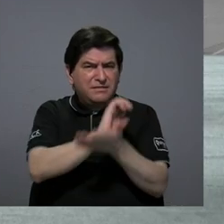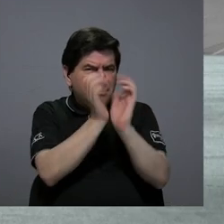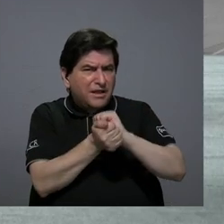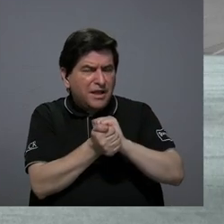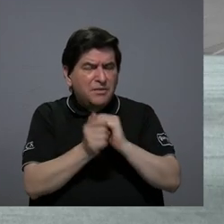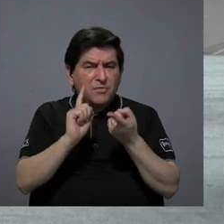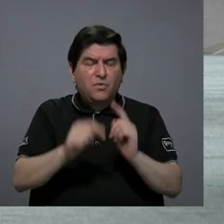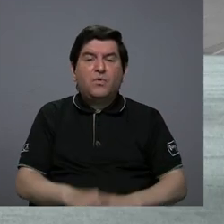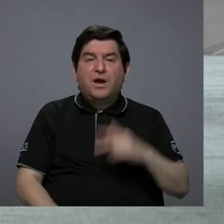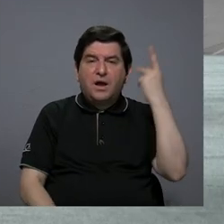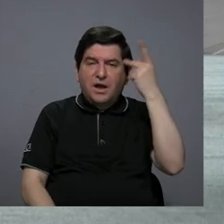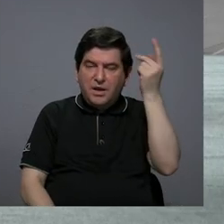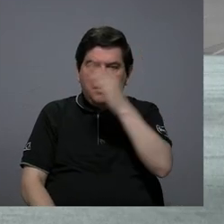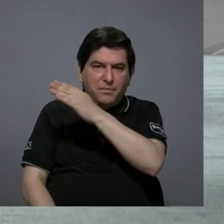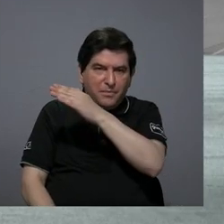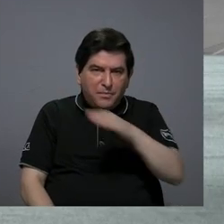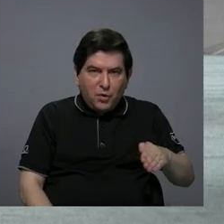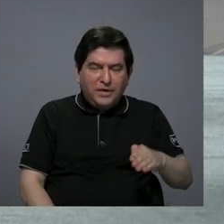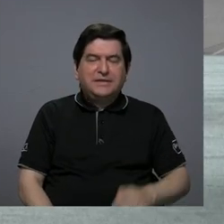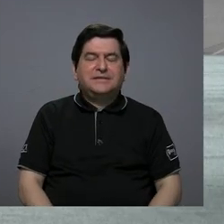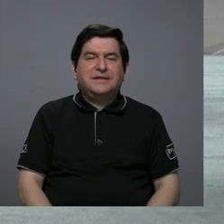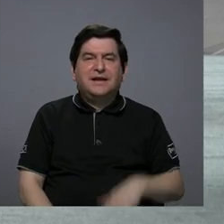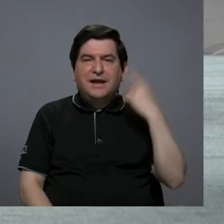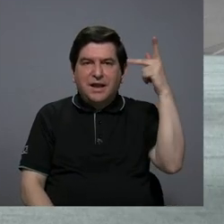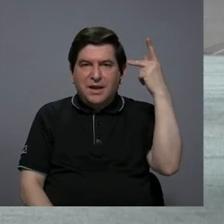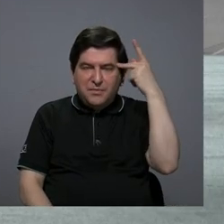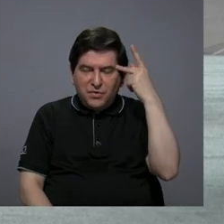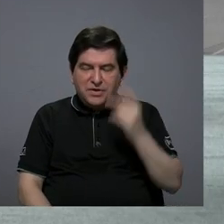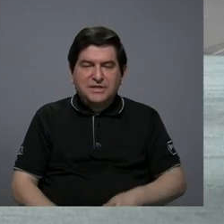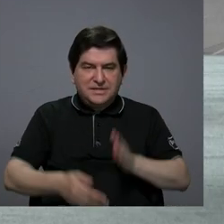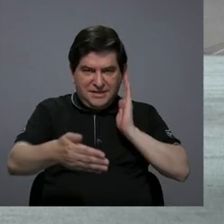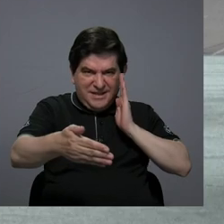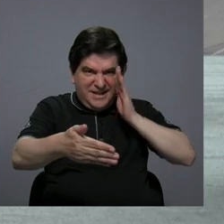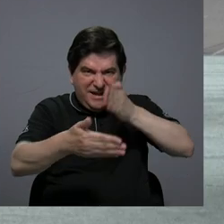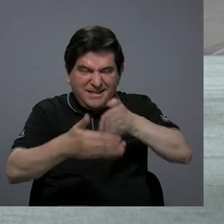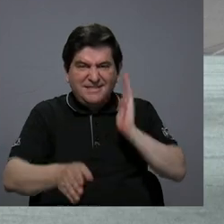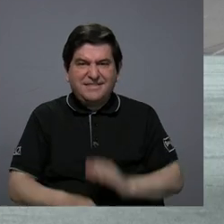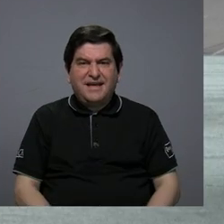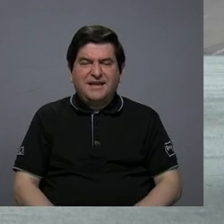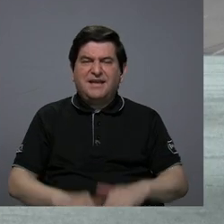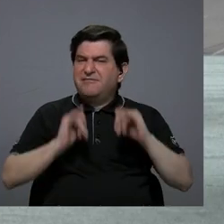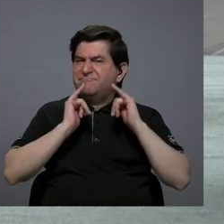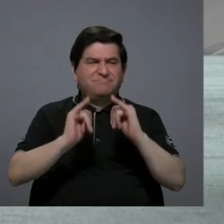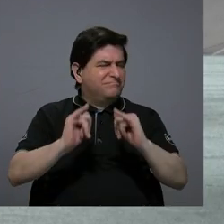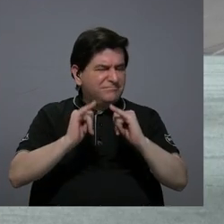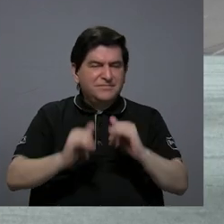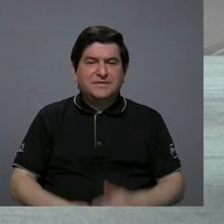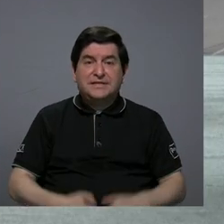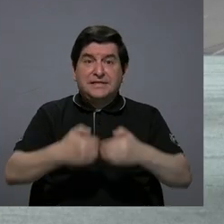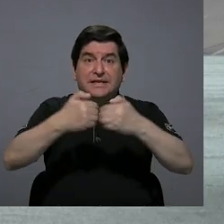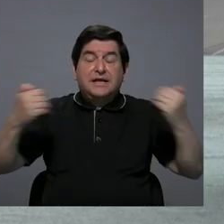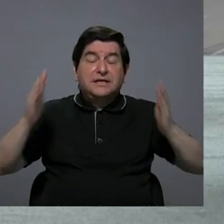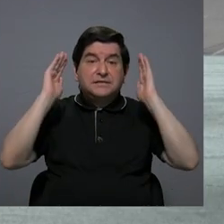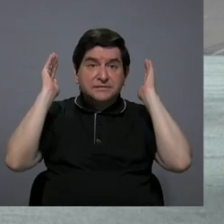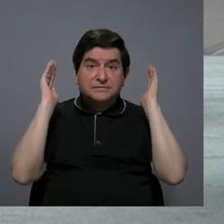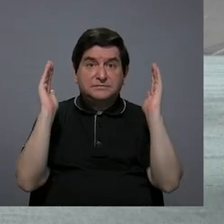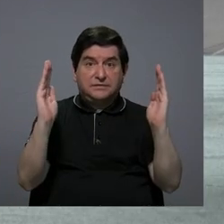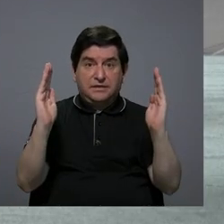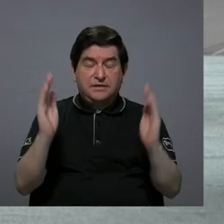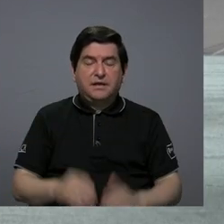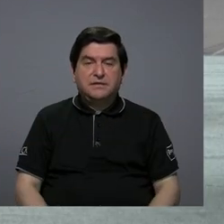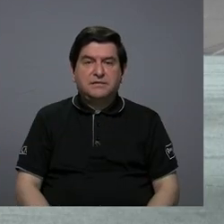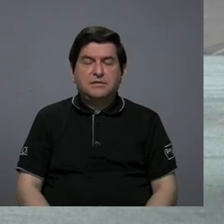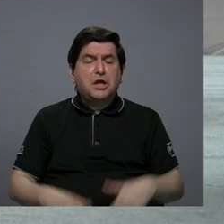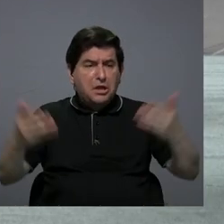Políticas transversales políticas que ataquen la desigualdad la brecha tan grande que